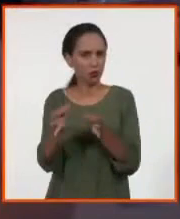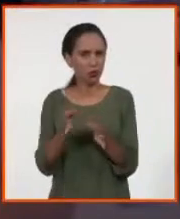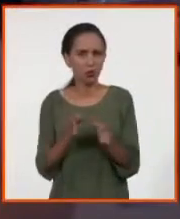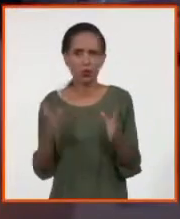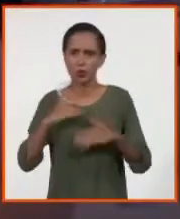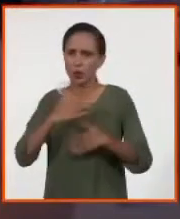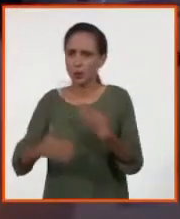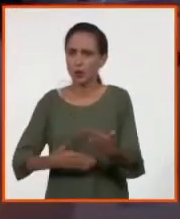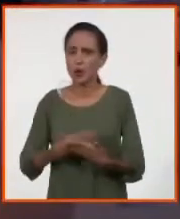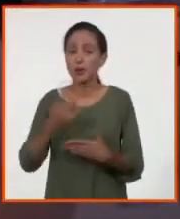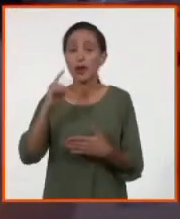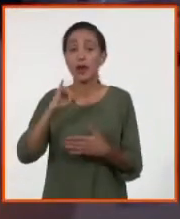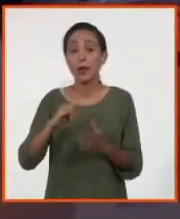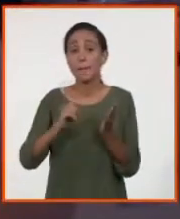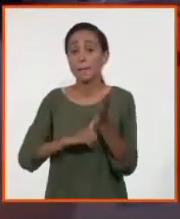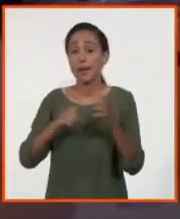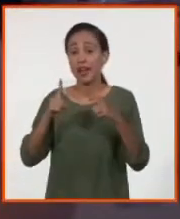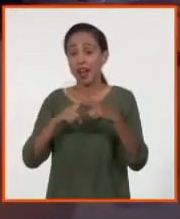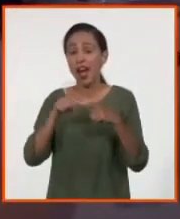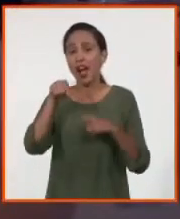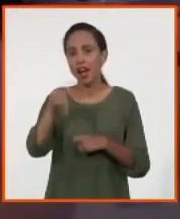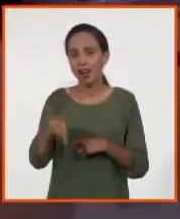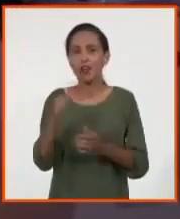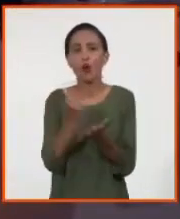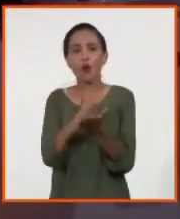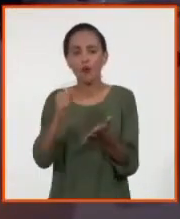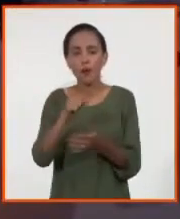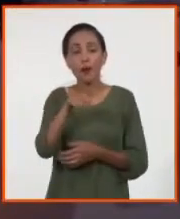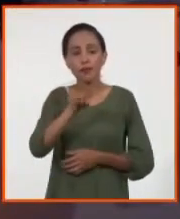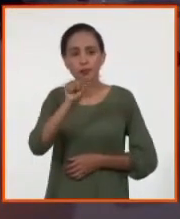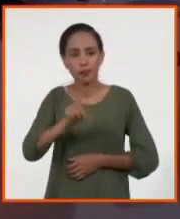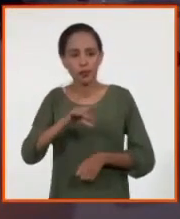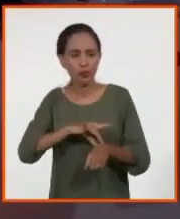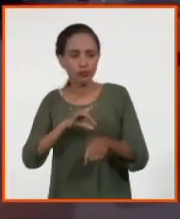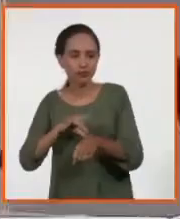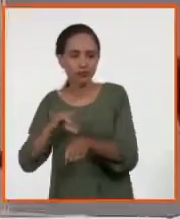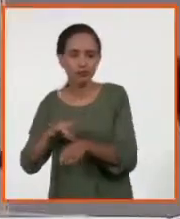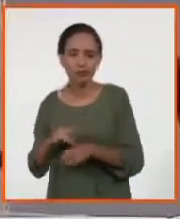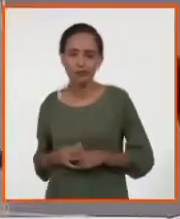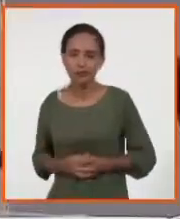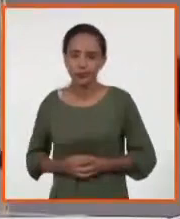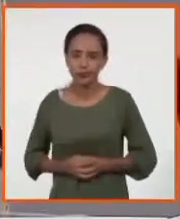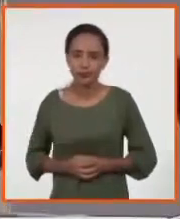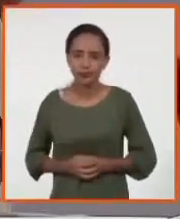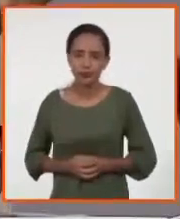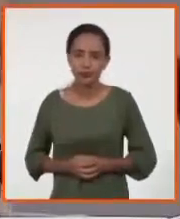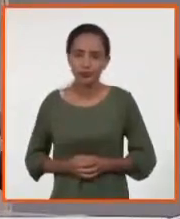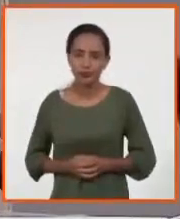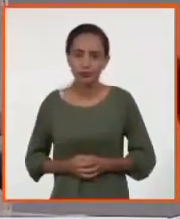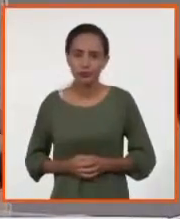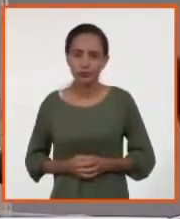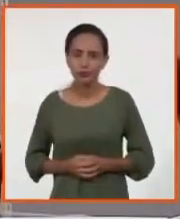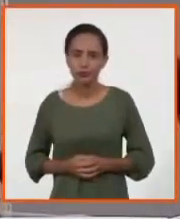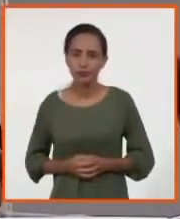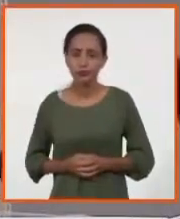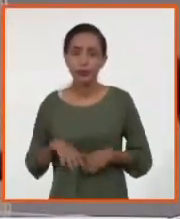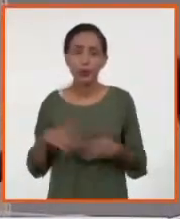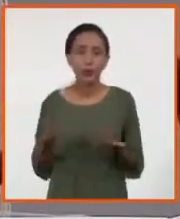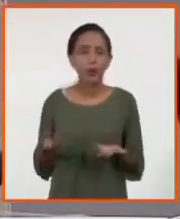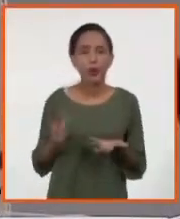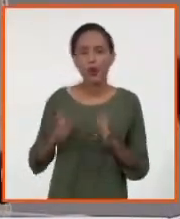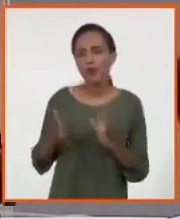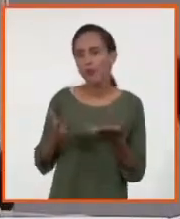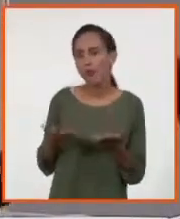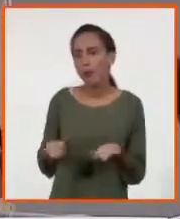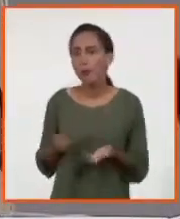de referencia donde se confirman esos casos para saber cómo está la transmisión. Y está qué serotipo es. Porque ahí